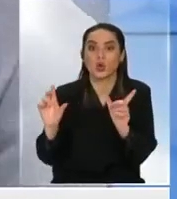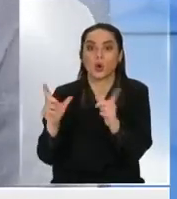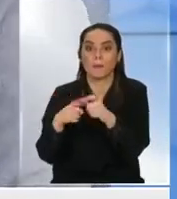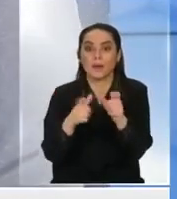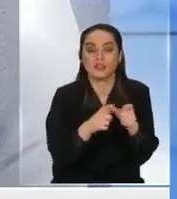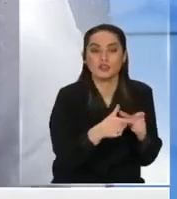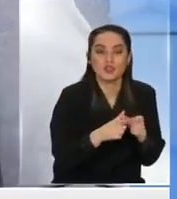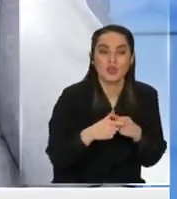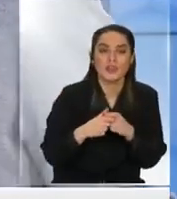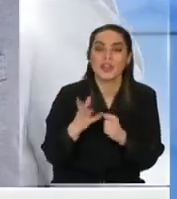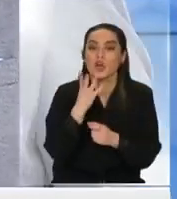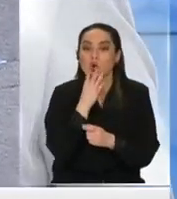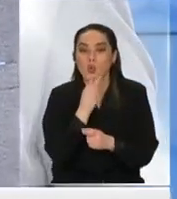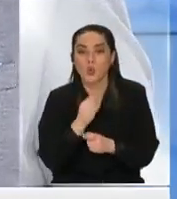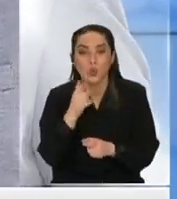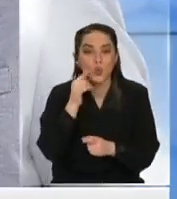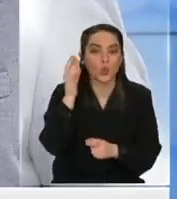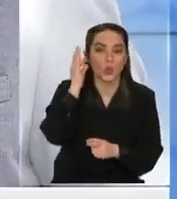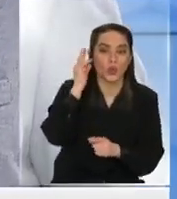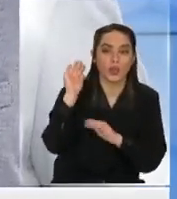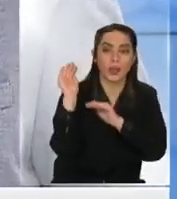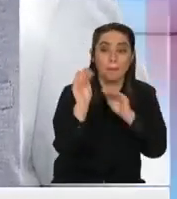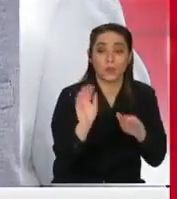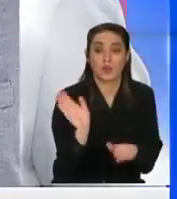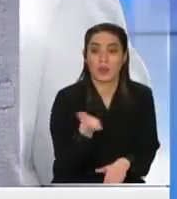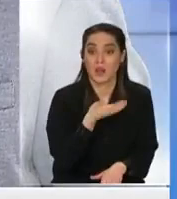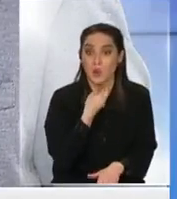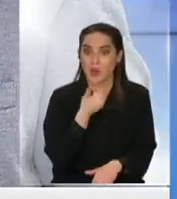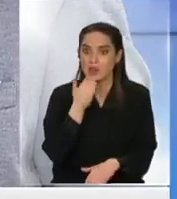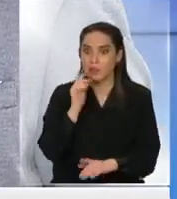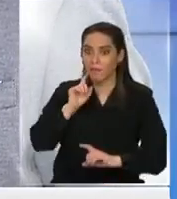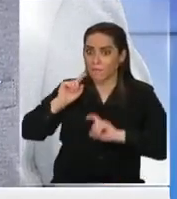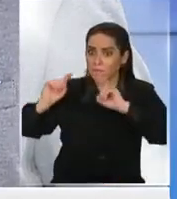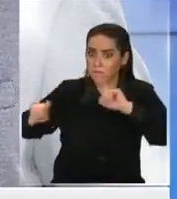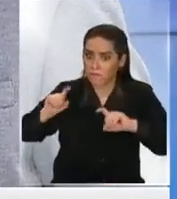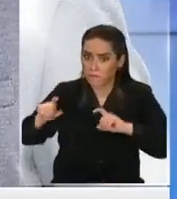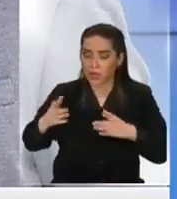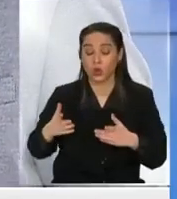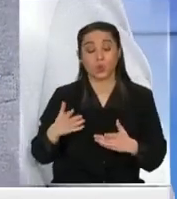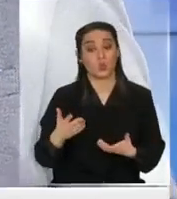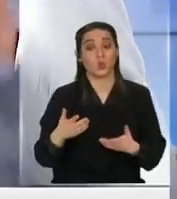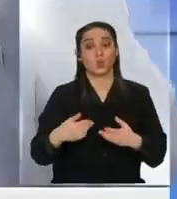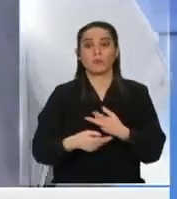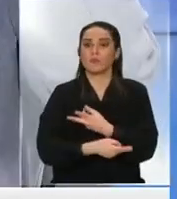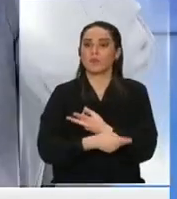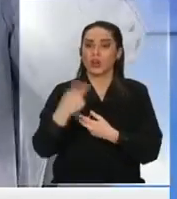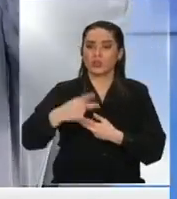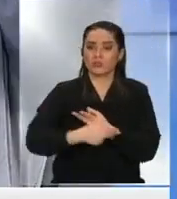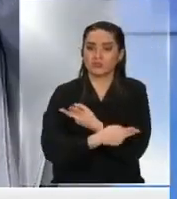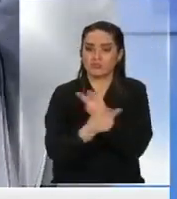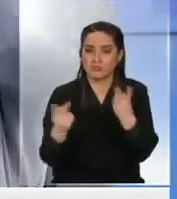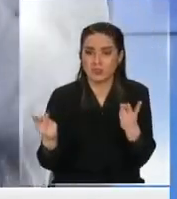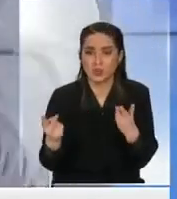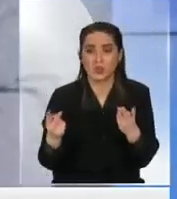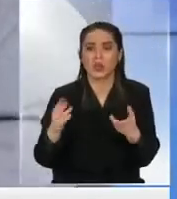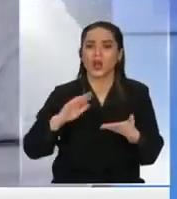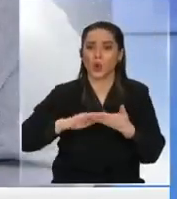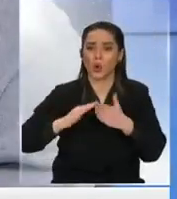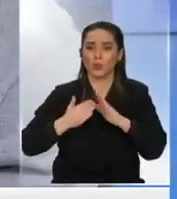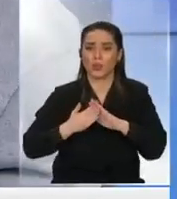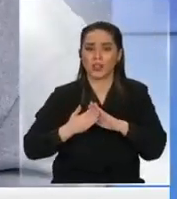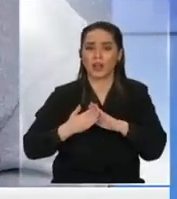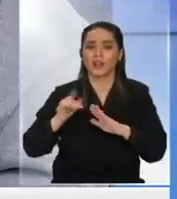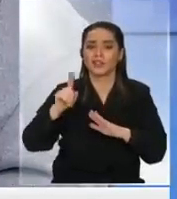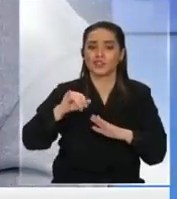el otro día publicaron una nota que es vergonzosa y esto es de la comunidad sionista una de ellas